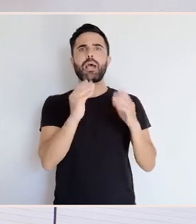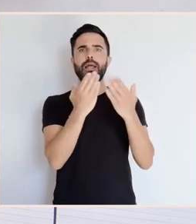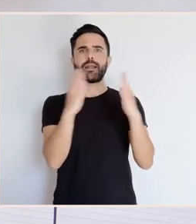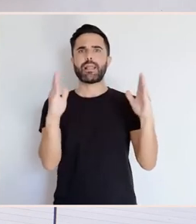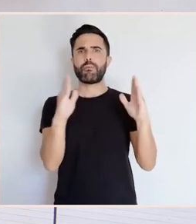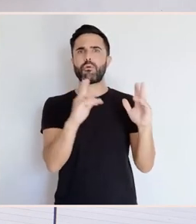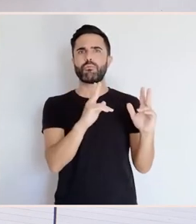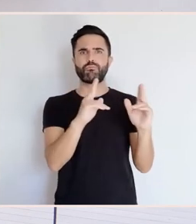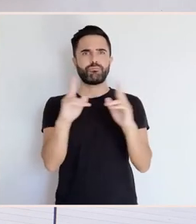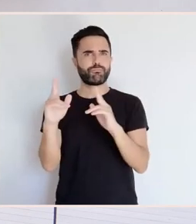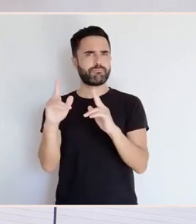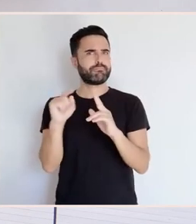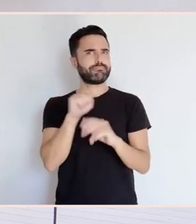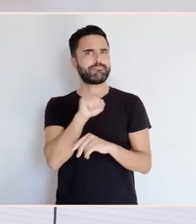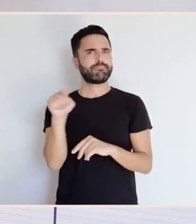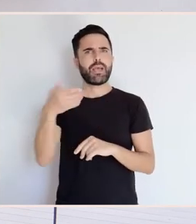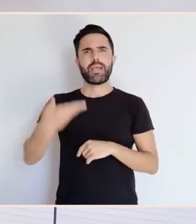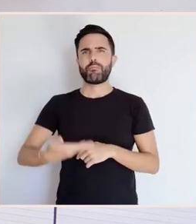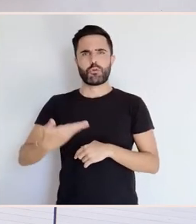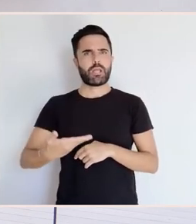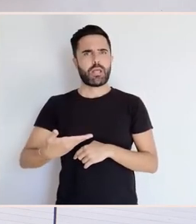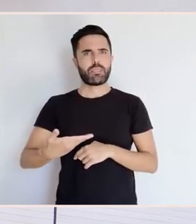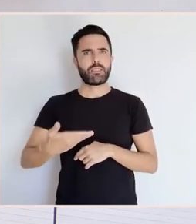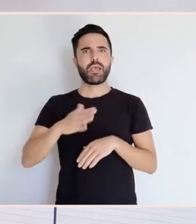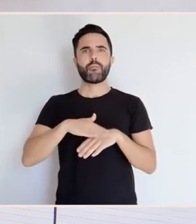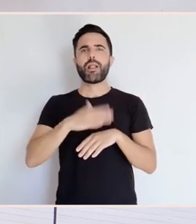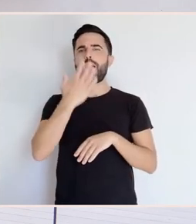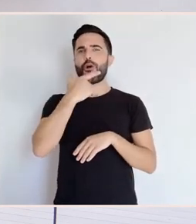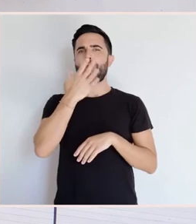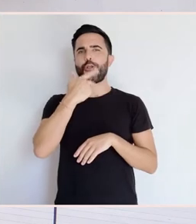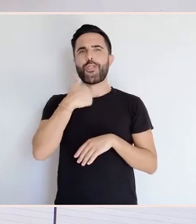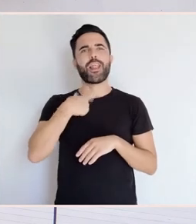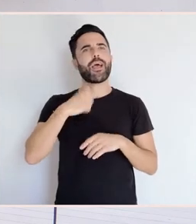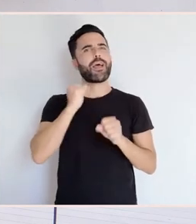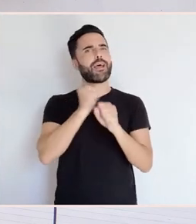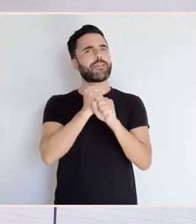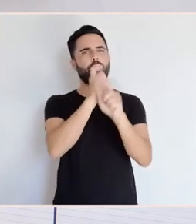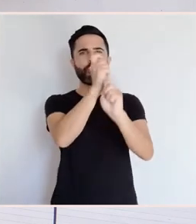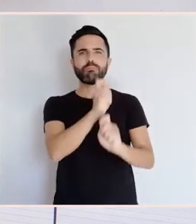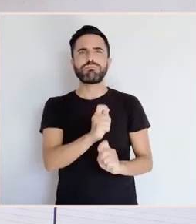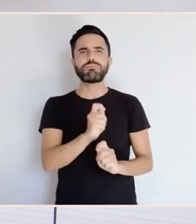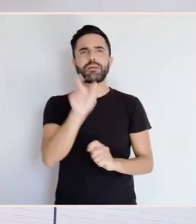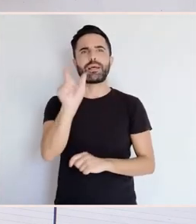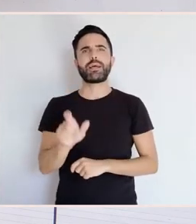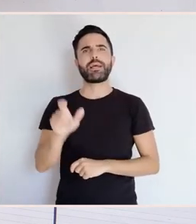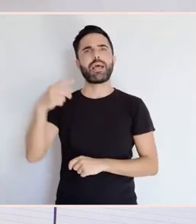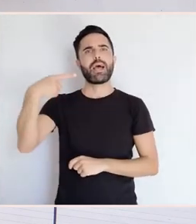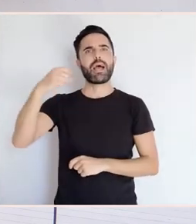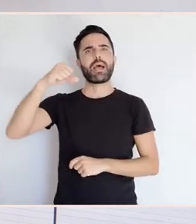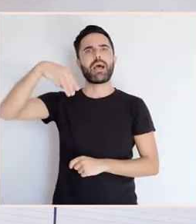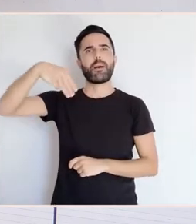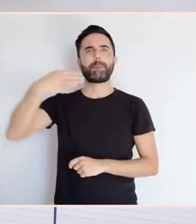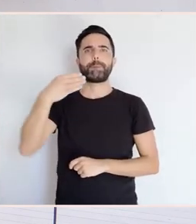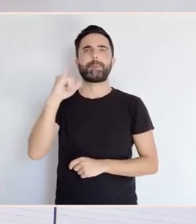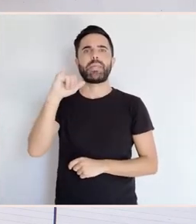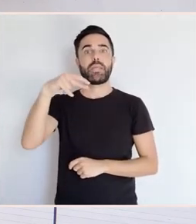un pouco mellor a obra escultórica de José Gambino, un escultor que a día de hoxe continua sendo unha figura